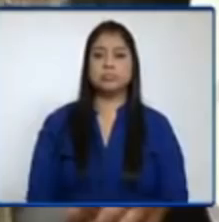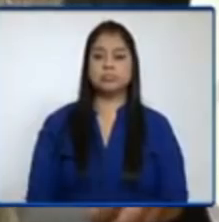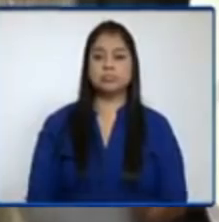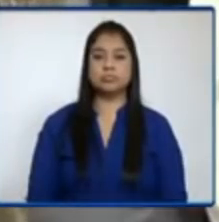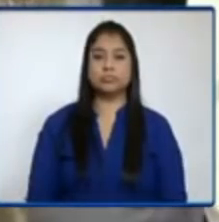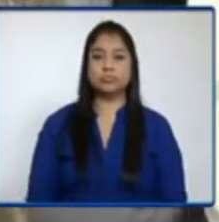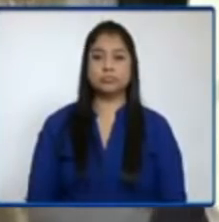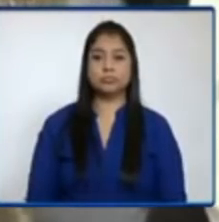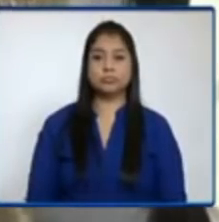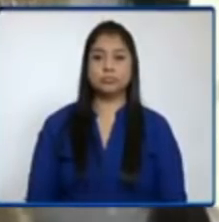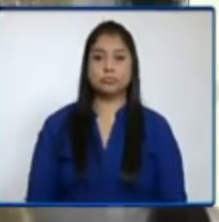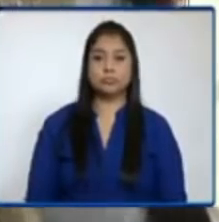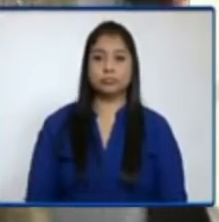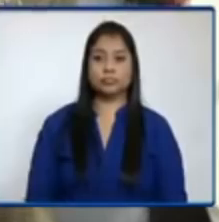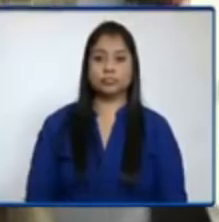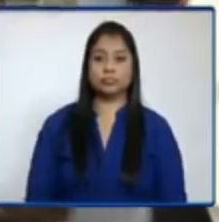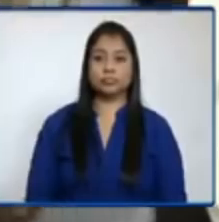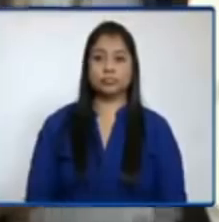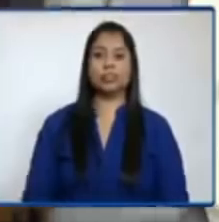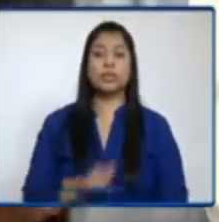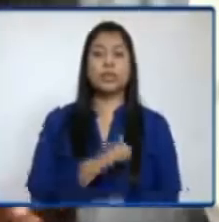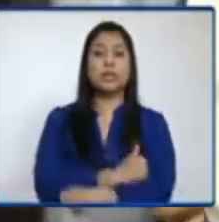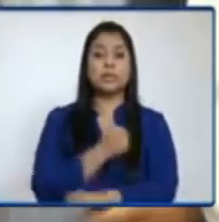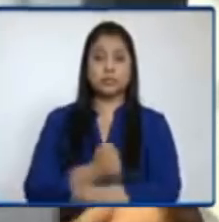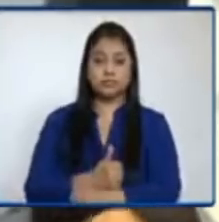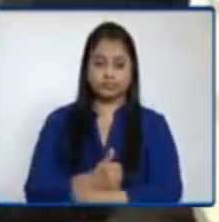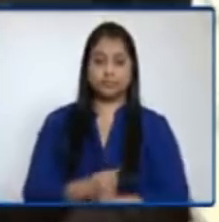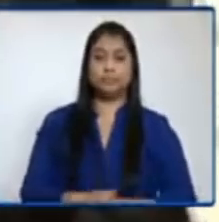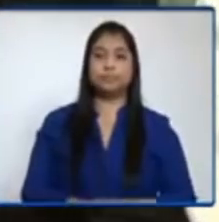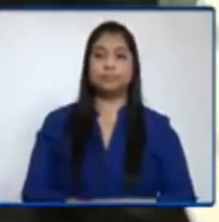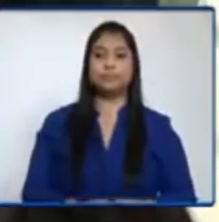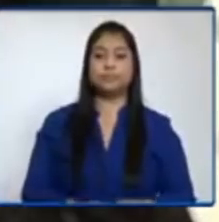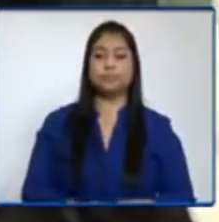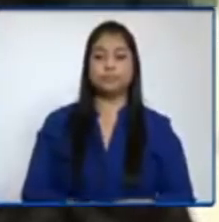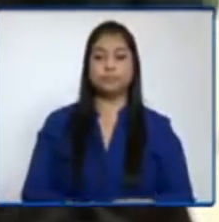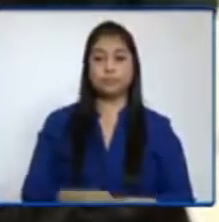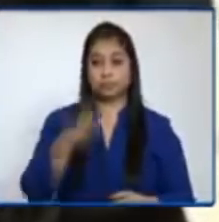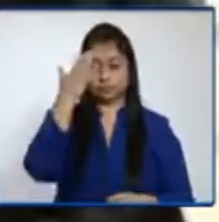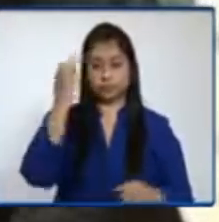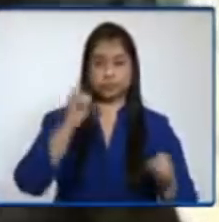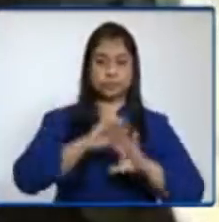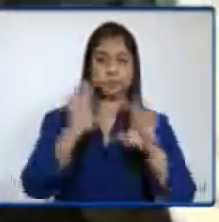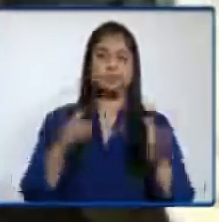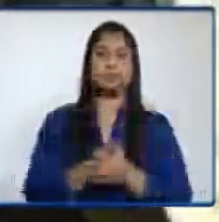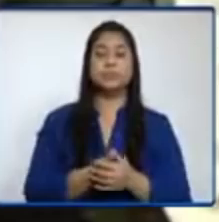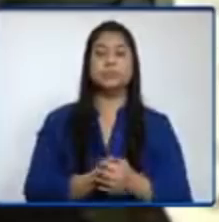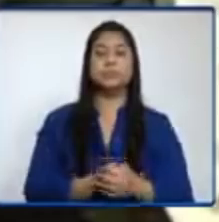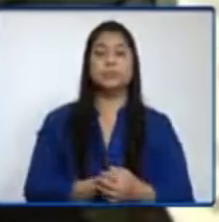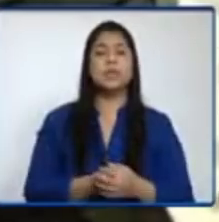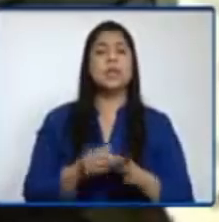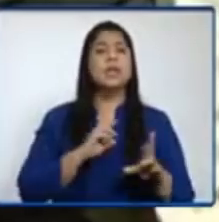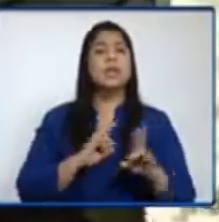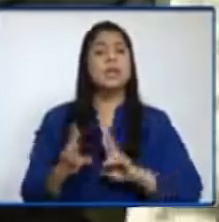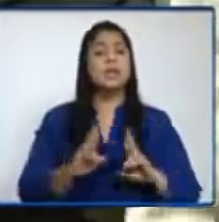Siguiente pregunta, Marcos Cahuex de Canal Antigua. Buenos días, ministros y ministra. En